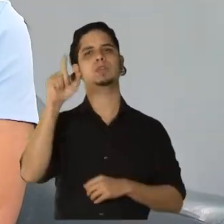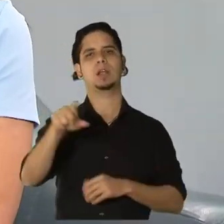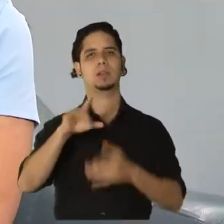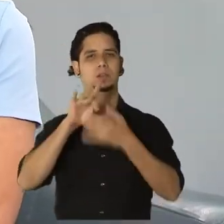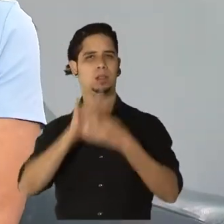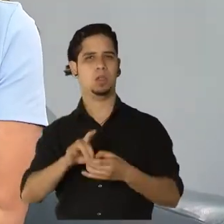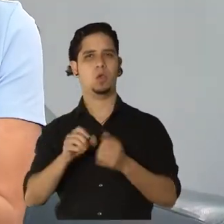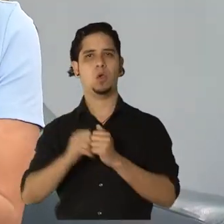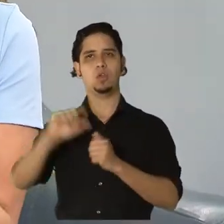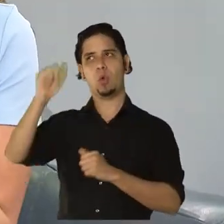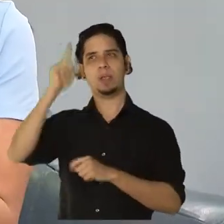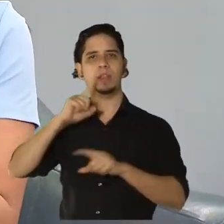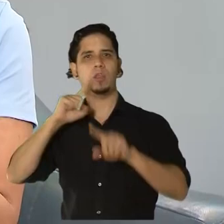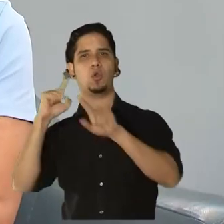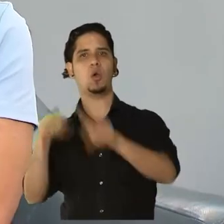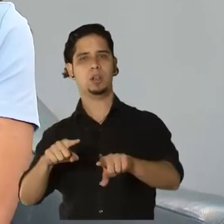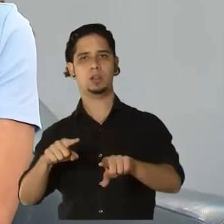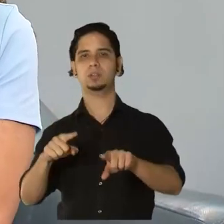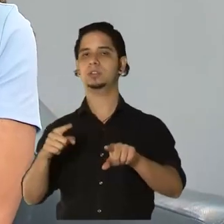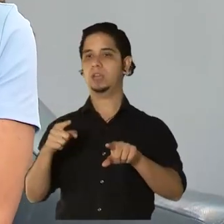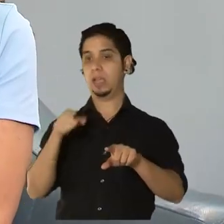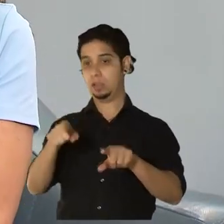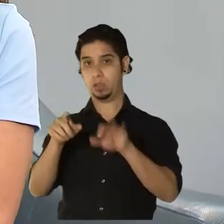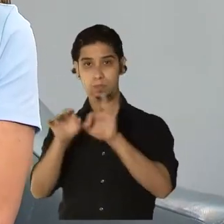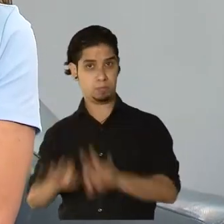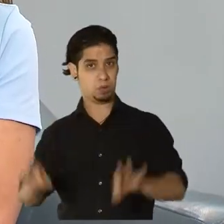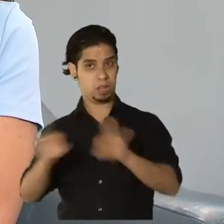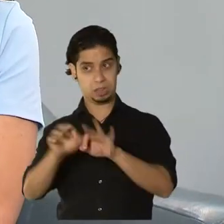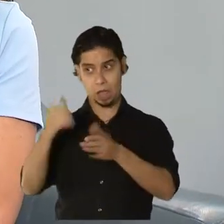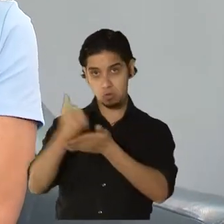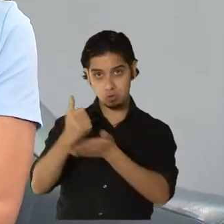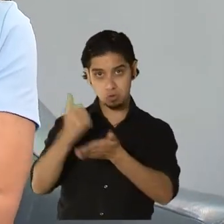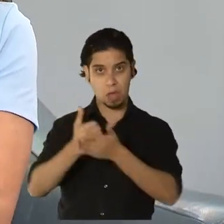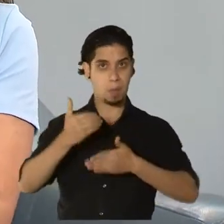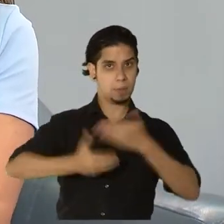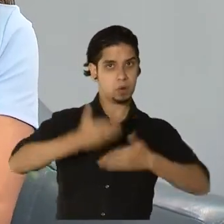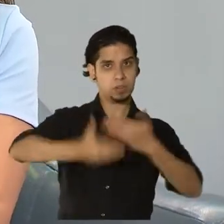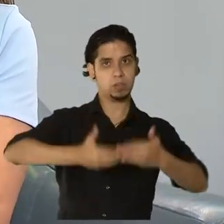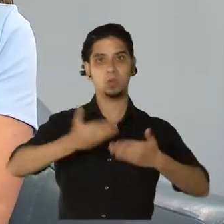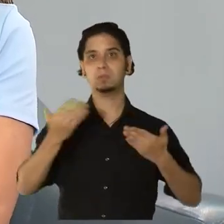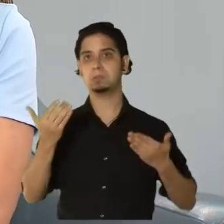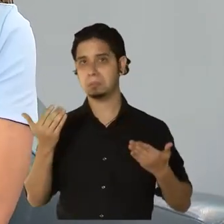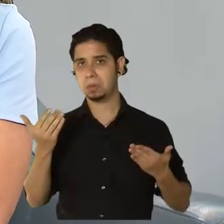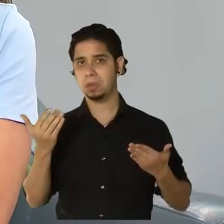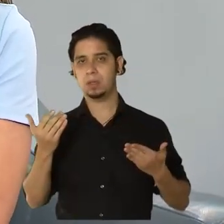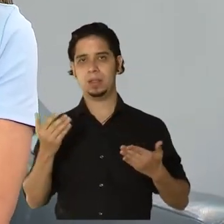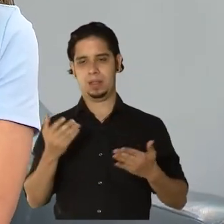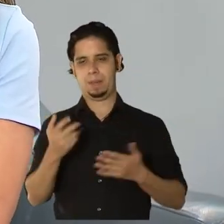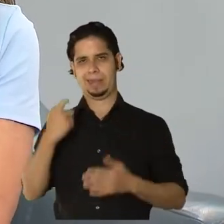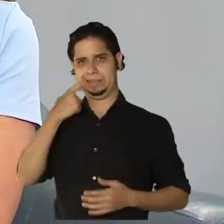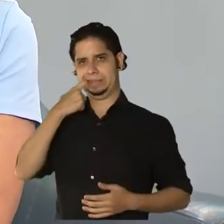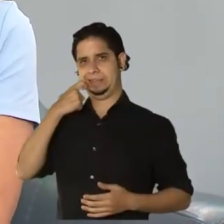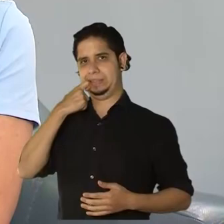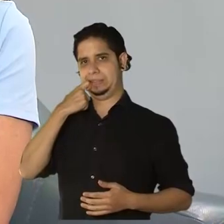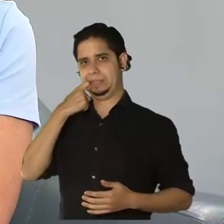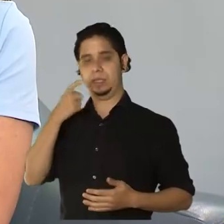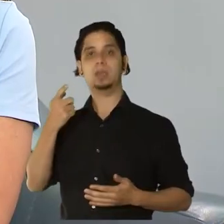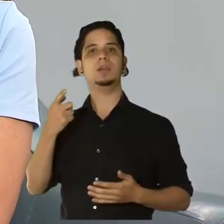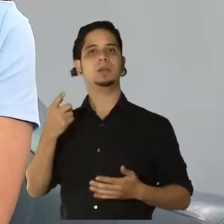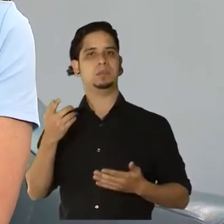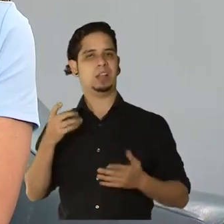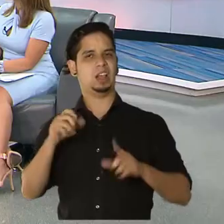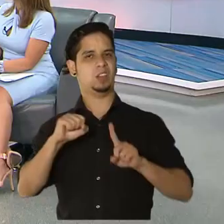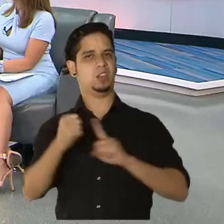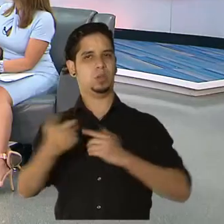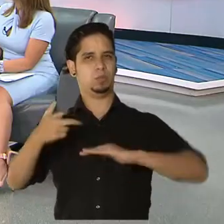punto de vista de epidemiología, ¿cuán importante ha sido? ¿Qué efecto ha tenido la más reciente sobre el estatus